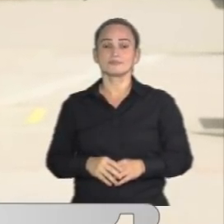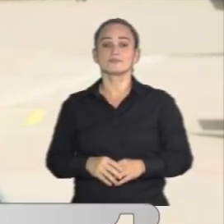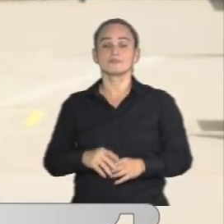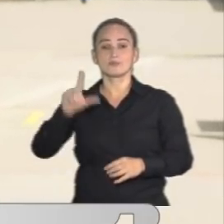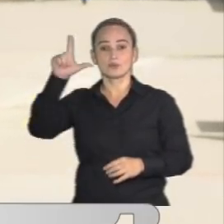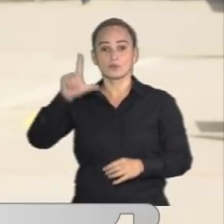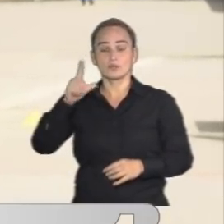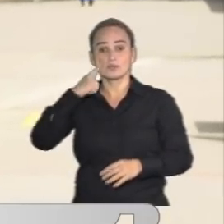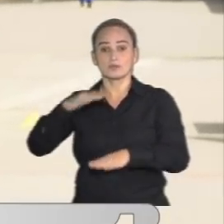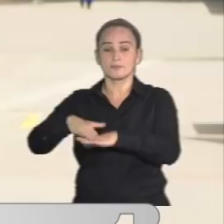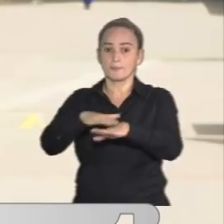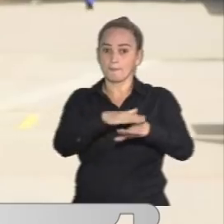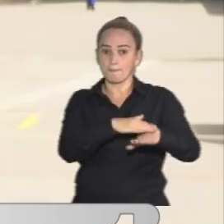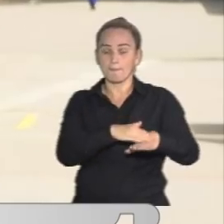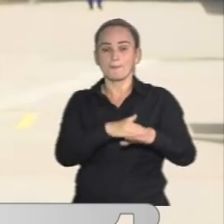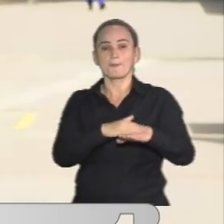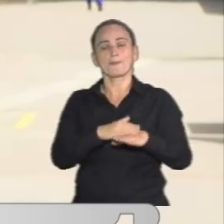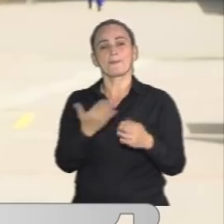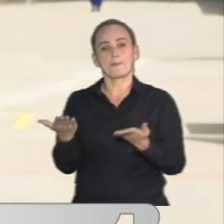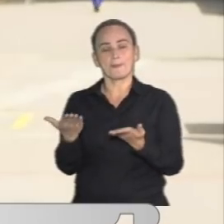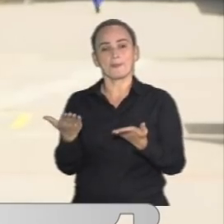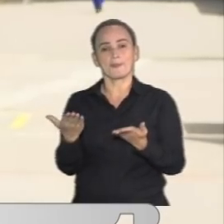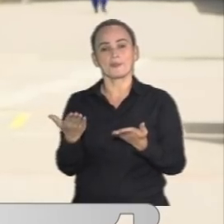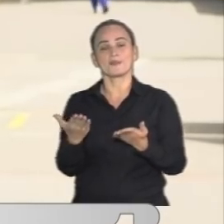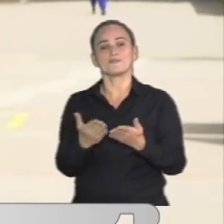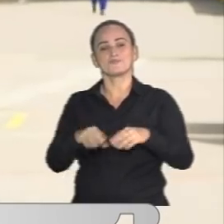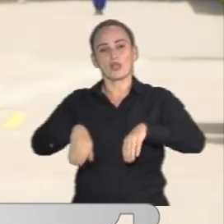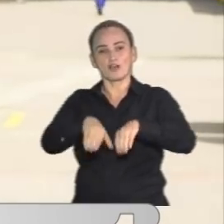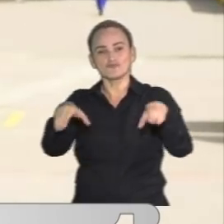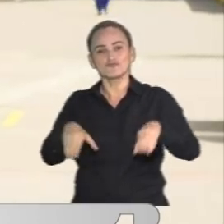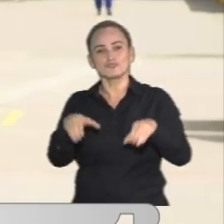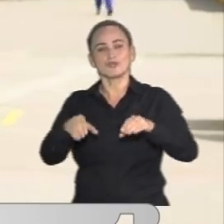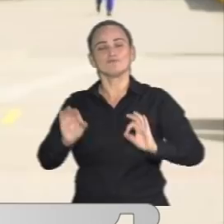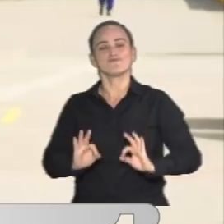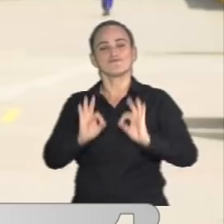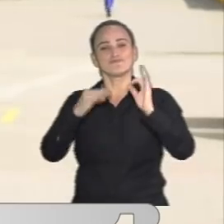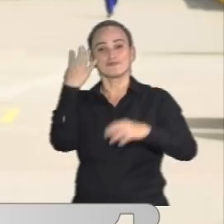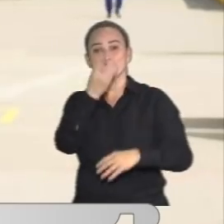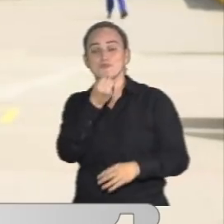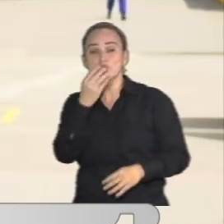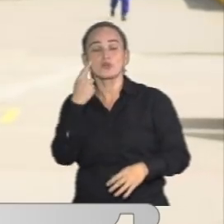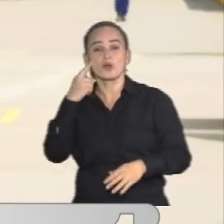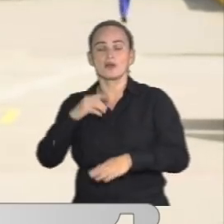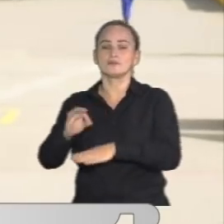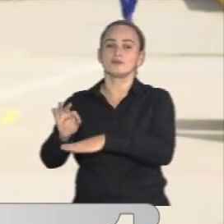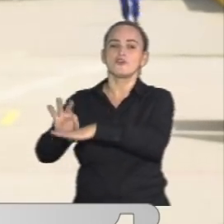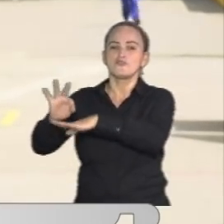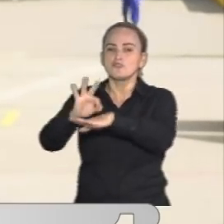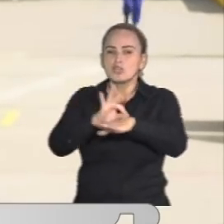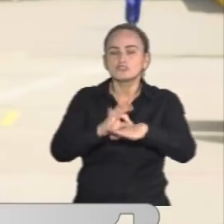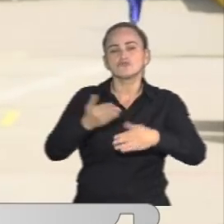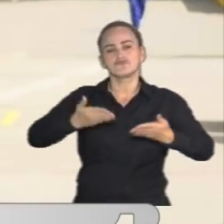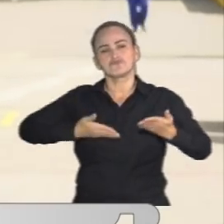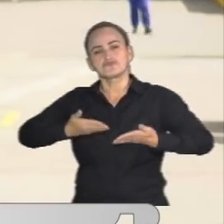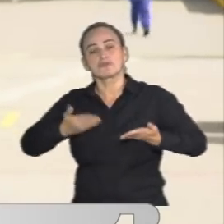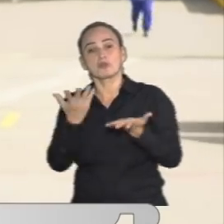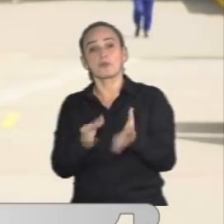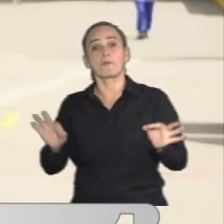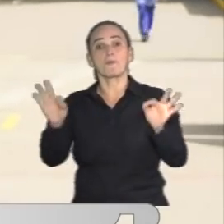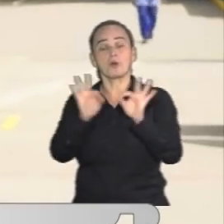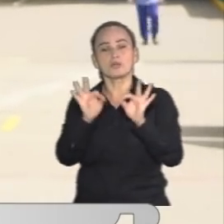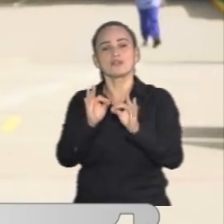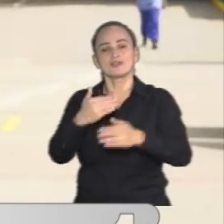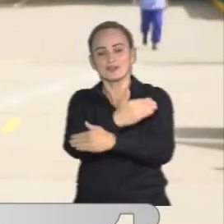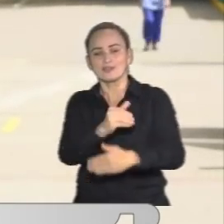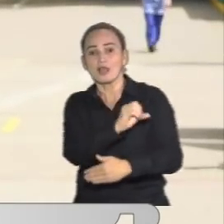Luisa, y en pro de una bonita labor se unieron comerciantes, fundaciones, incluso Mundo Aventura, para dar un momento de felicidad